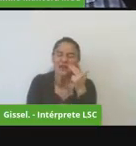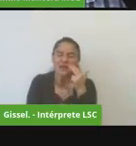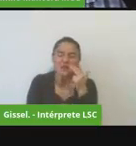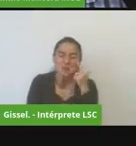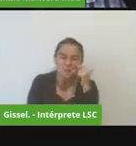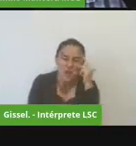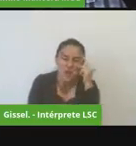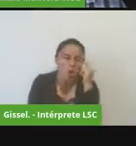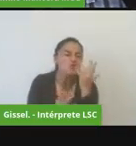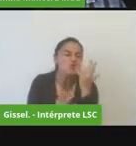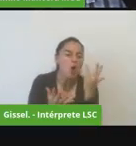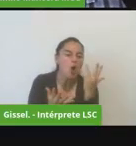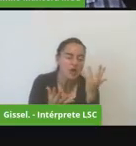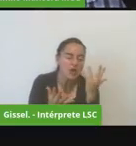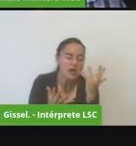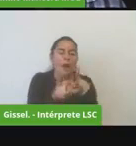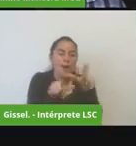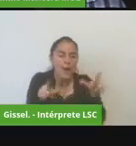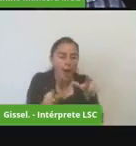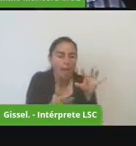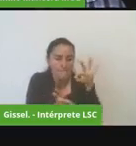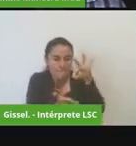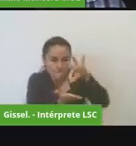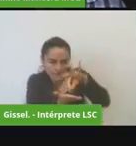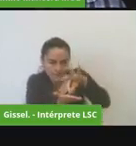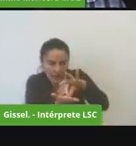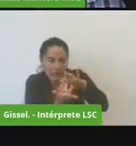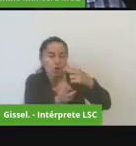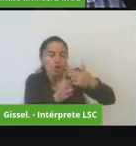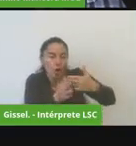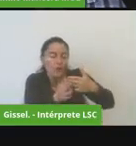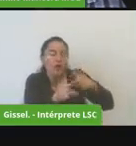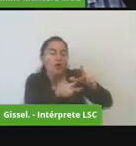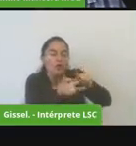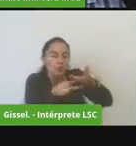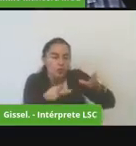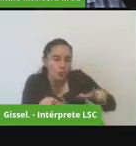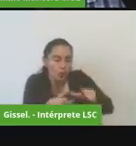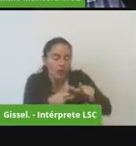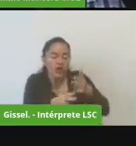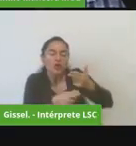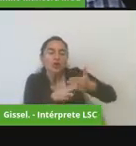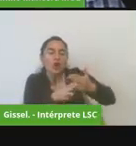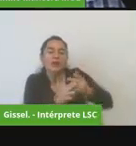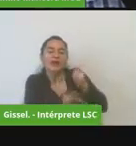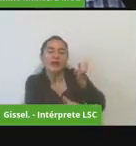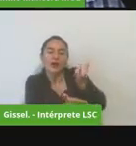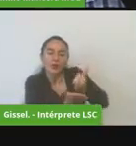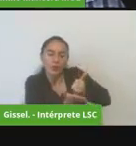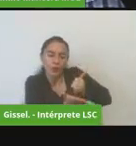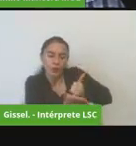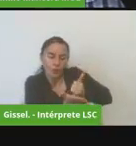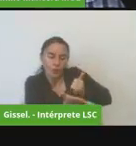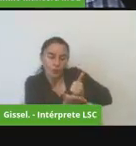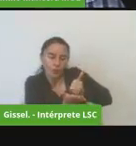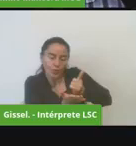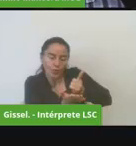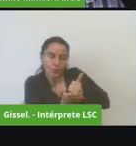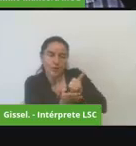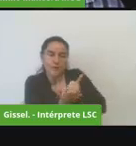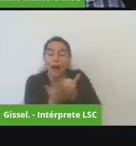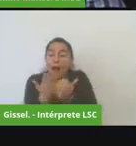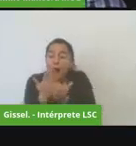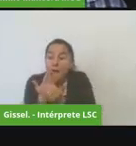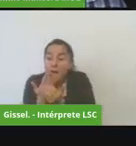pongan el nombre de la junta de comunal para poder reaccionar de manera más rápida frente a los hechos que se están reportando